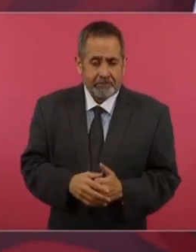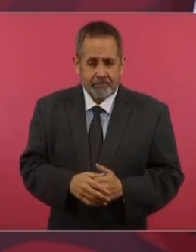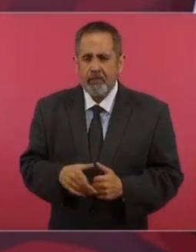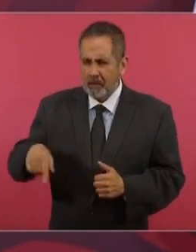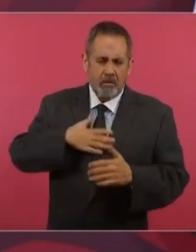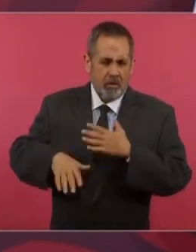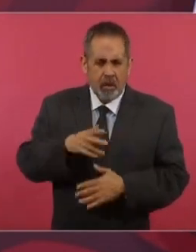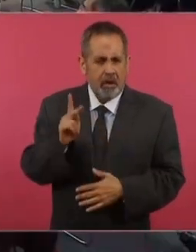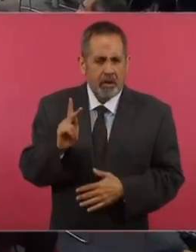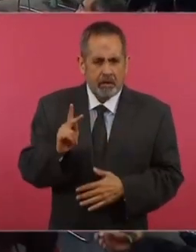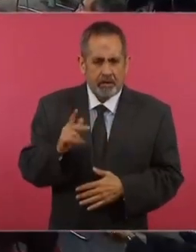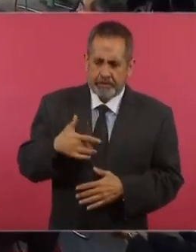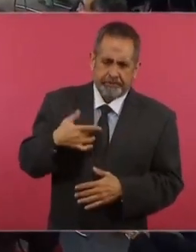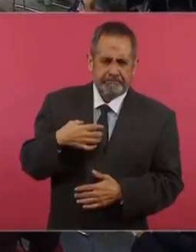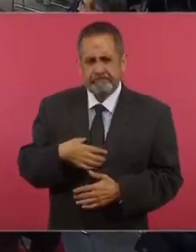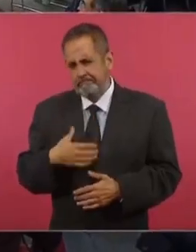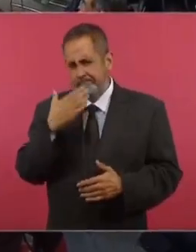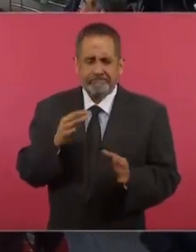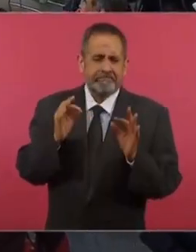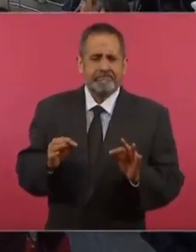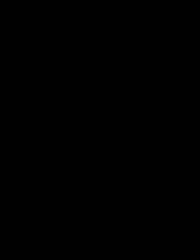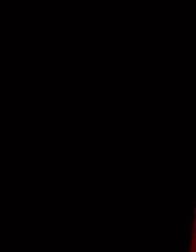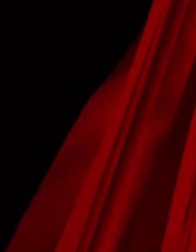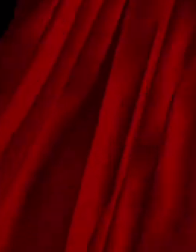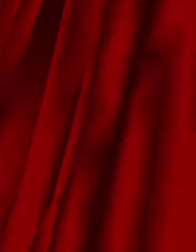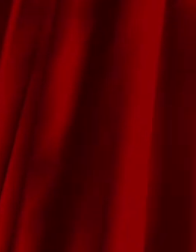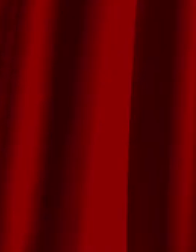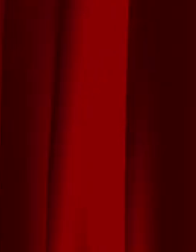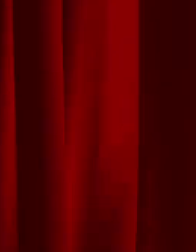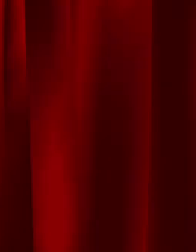Se van a alcanzar, pero van a estar muy fortalecidos, moralmente.